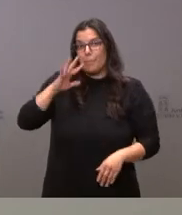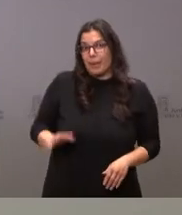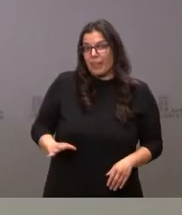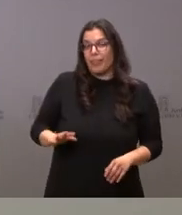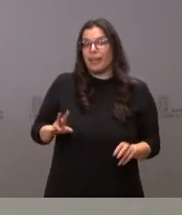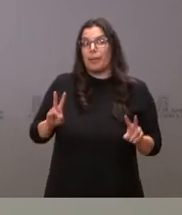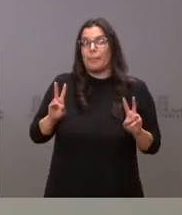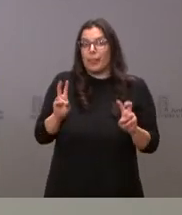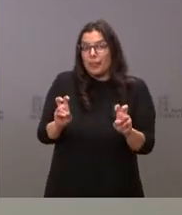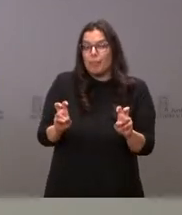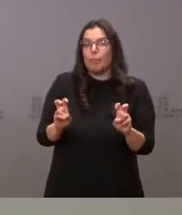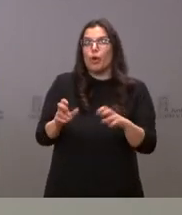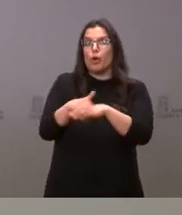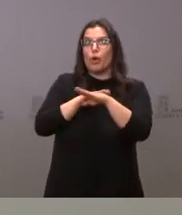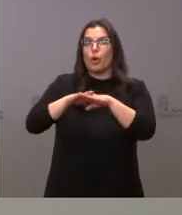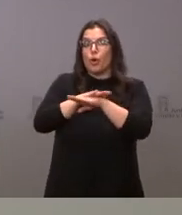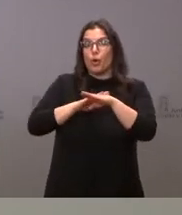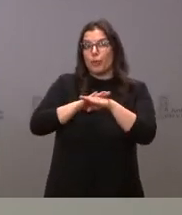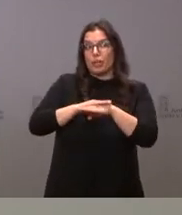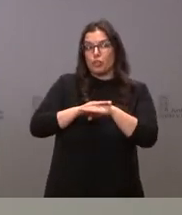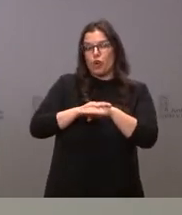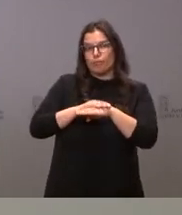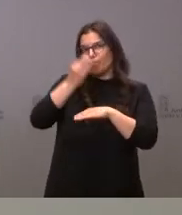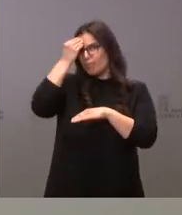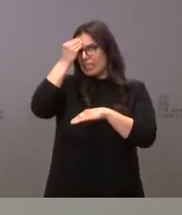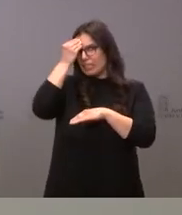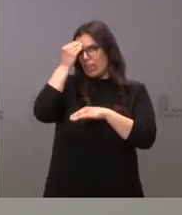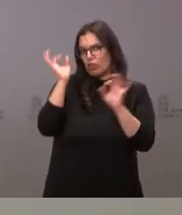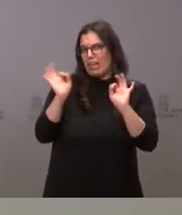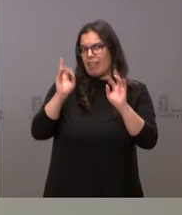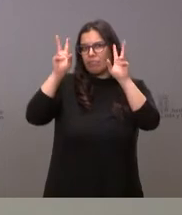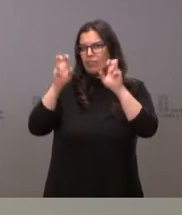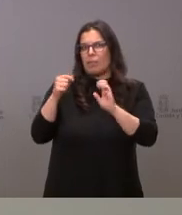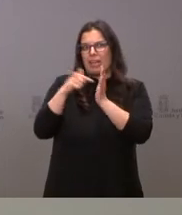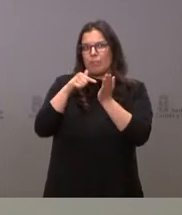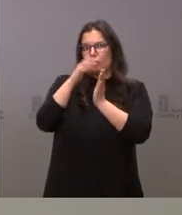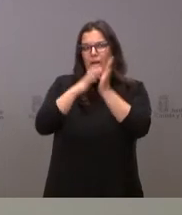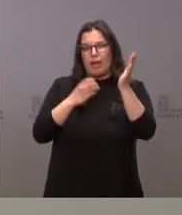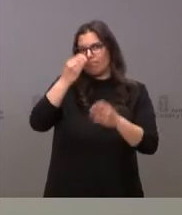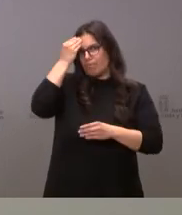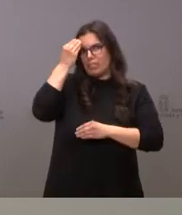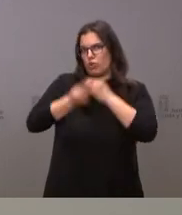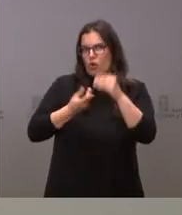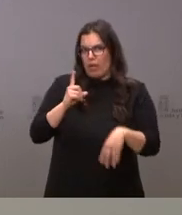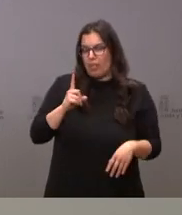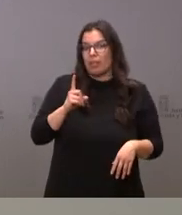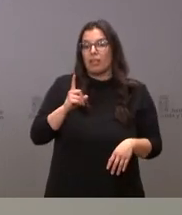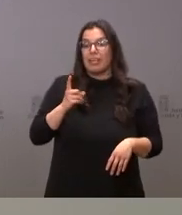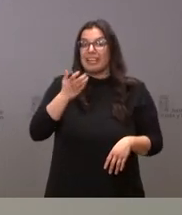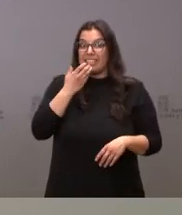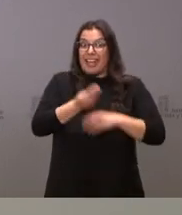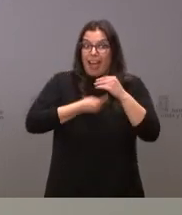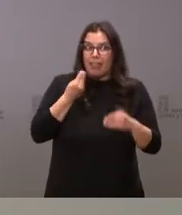esté inicialmente el Gobierno contemplando esta necesaria bajada de impuestos que permitiría mejorar la situación económica de